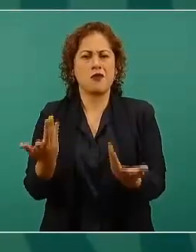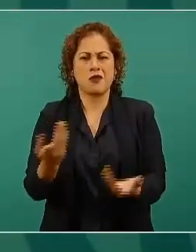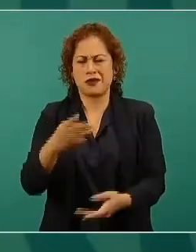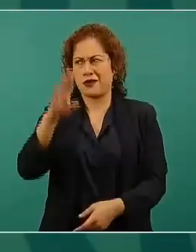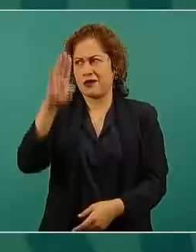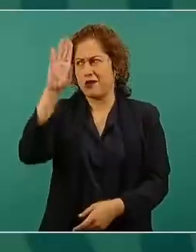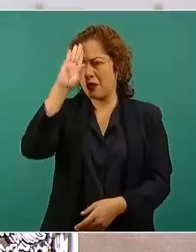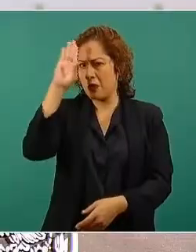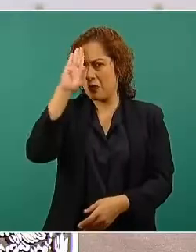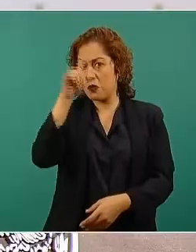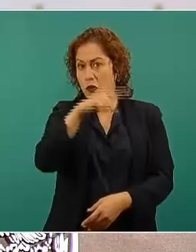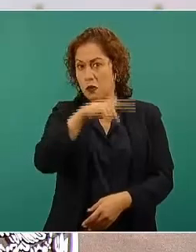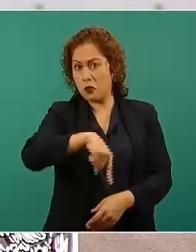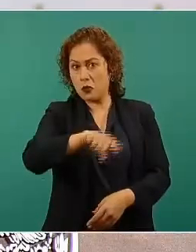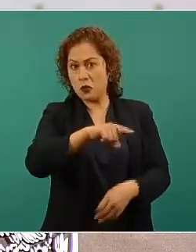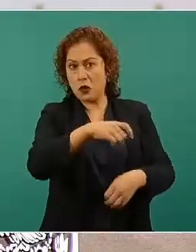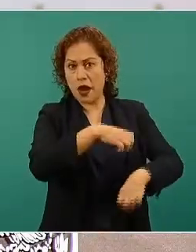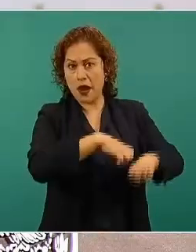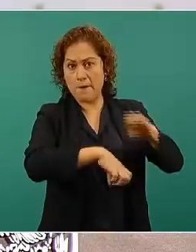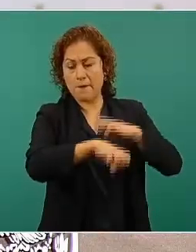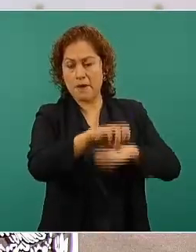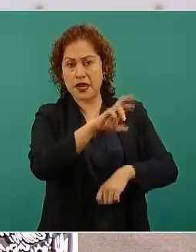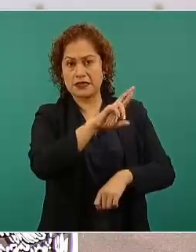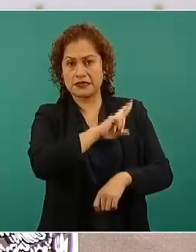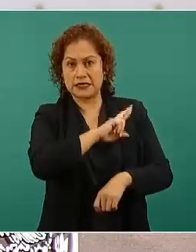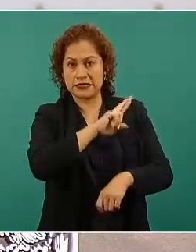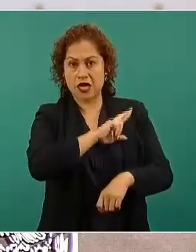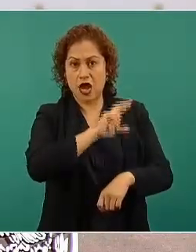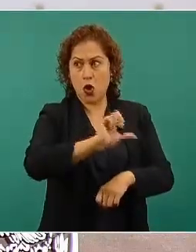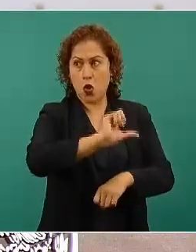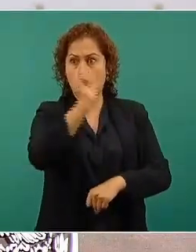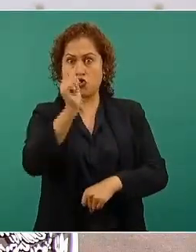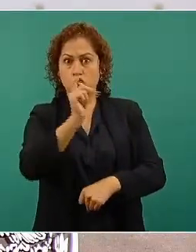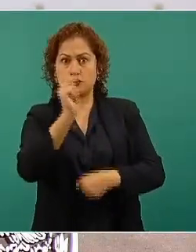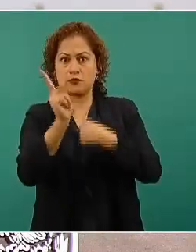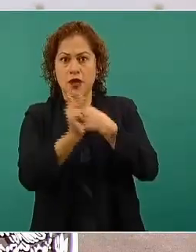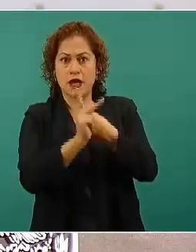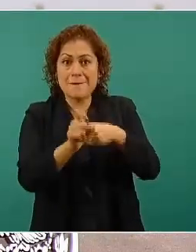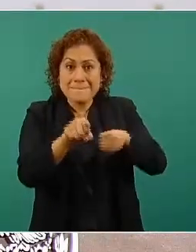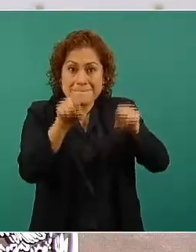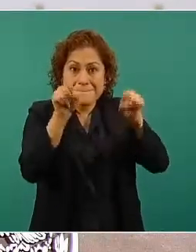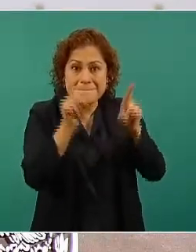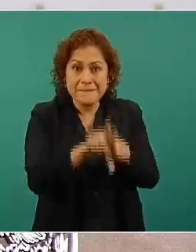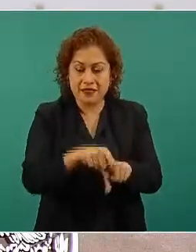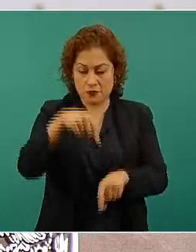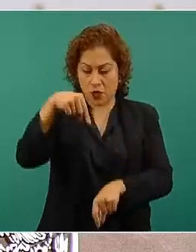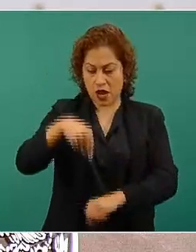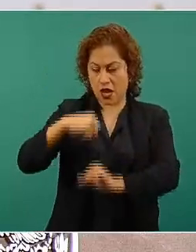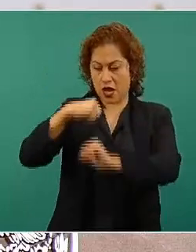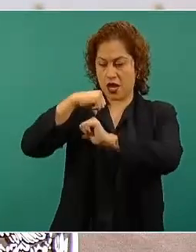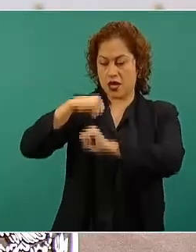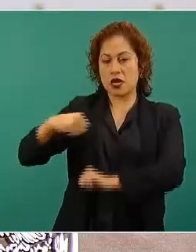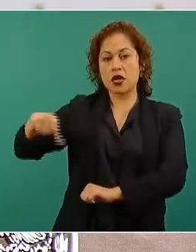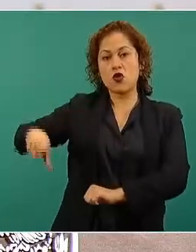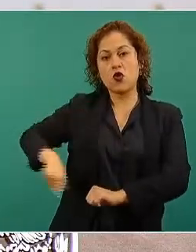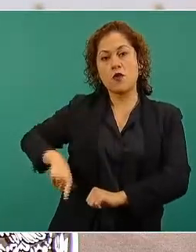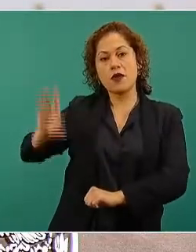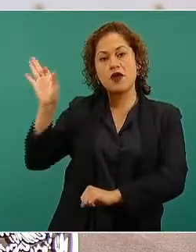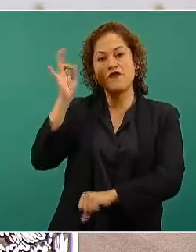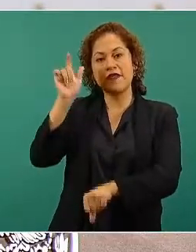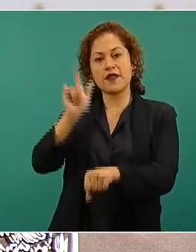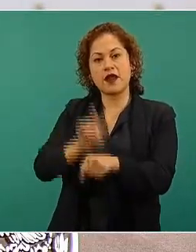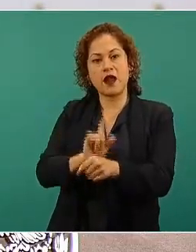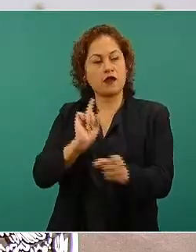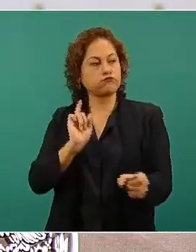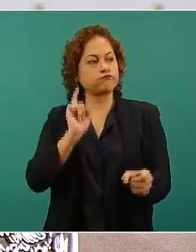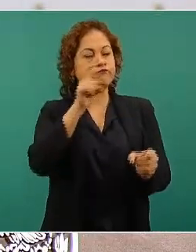extranjeras a funcionarios del gobierno federal, llevaron a trabajar a